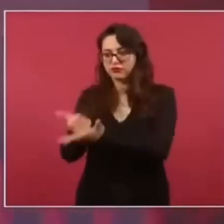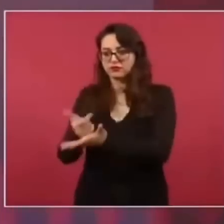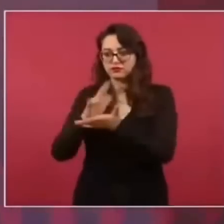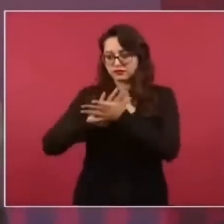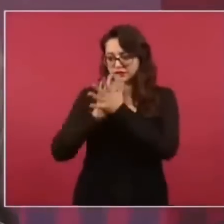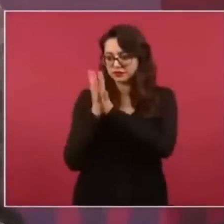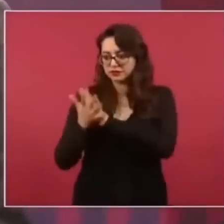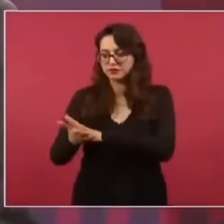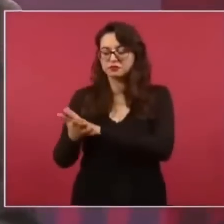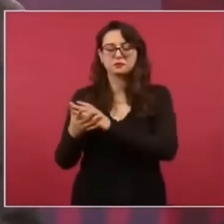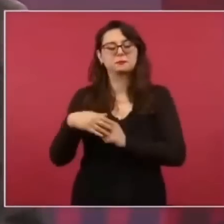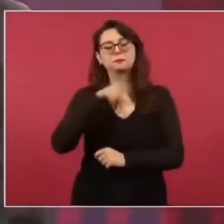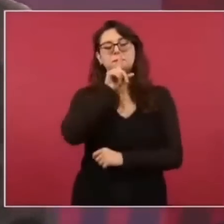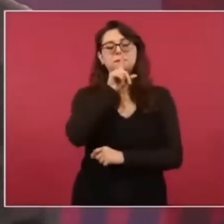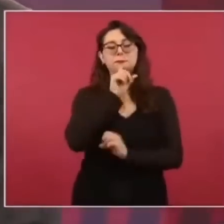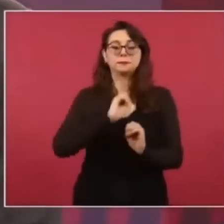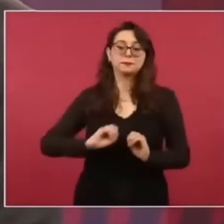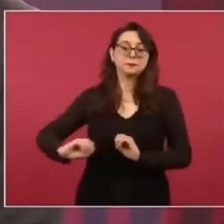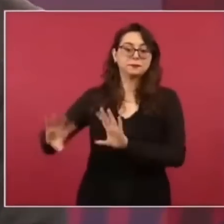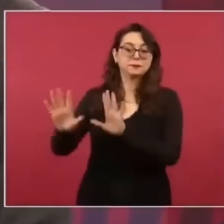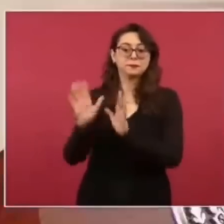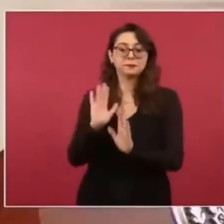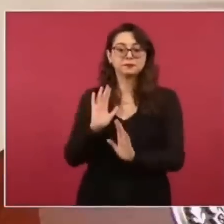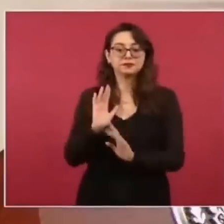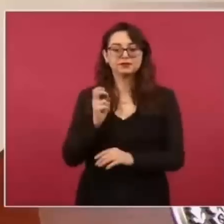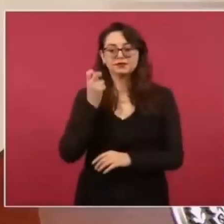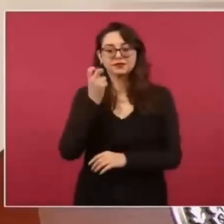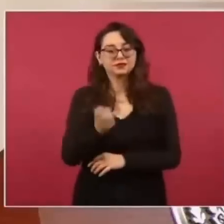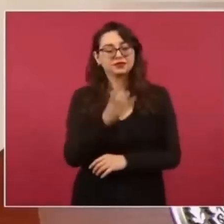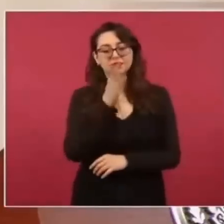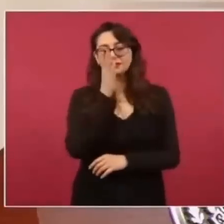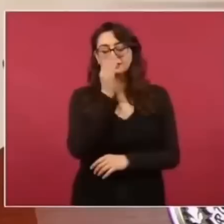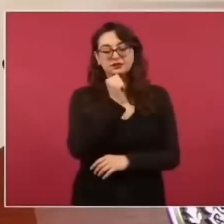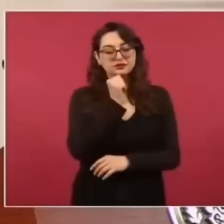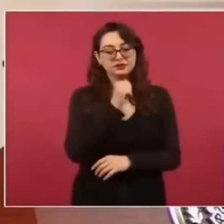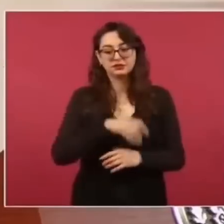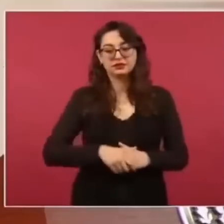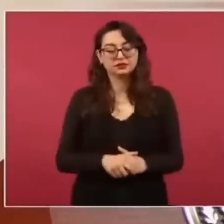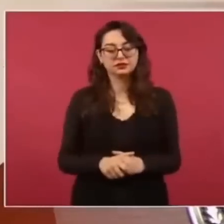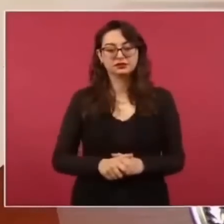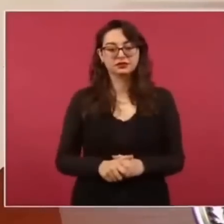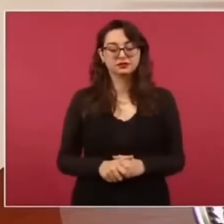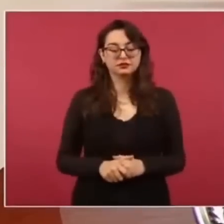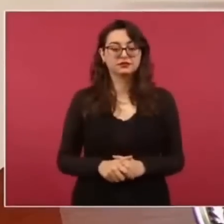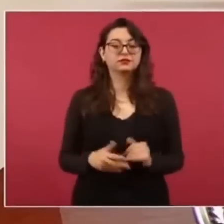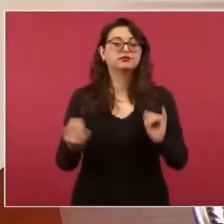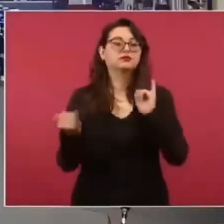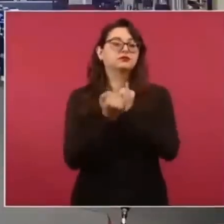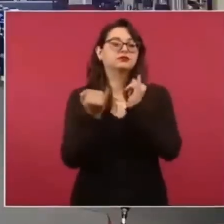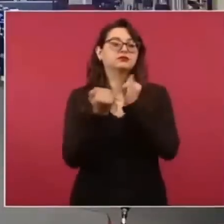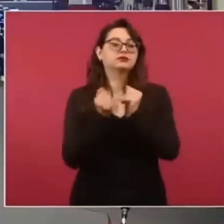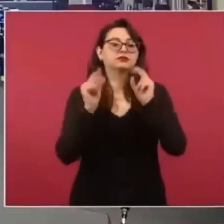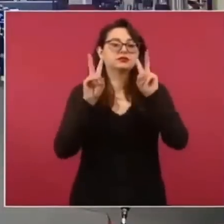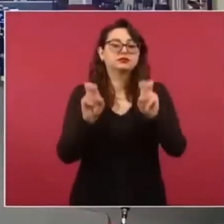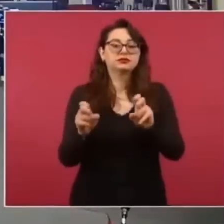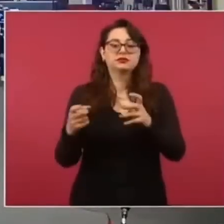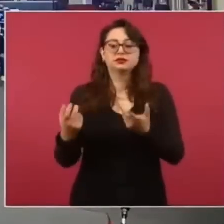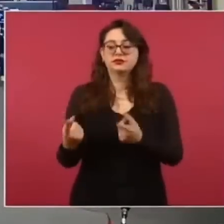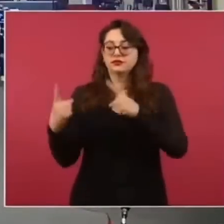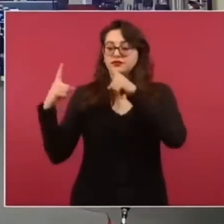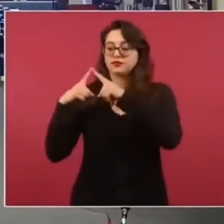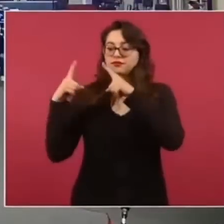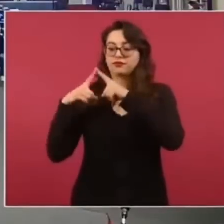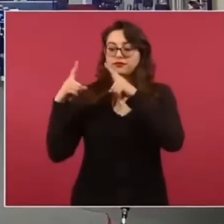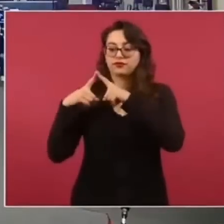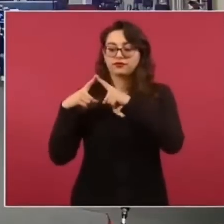lo de la iglesia progresista, de los